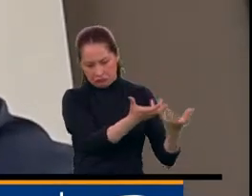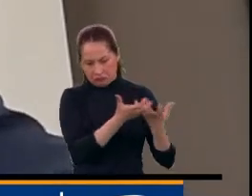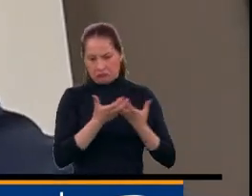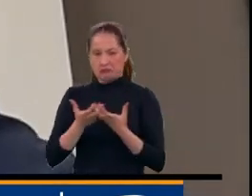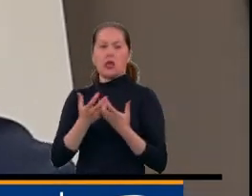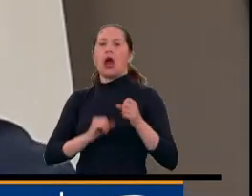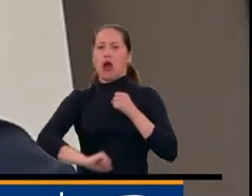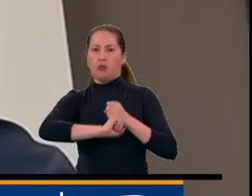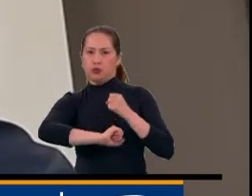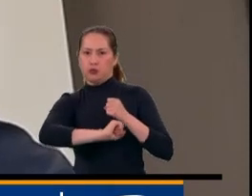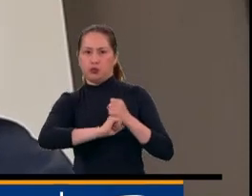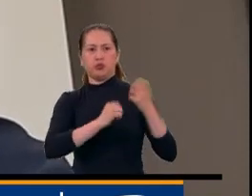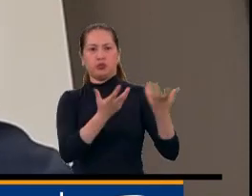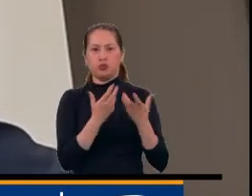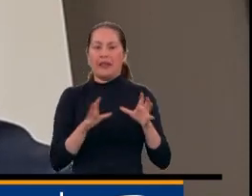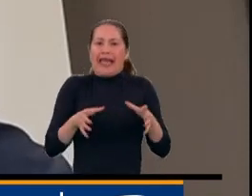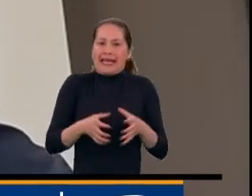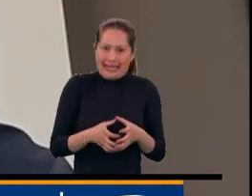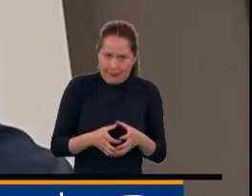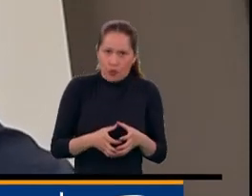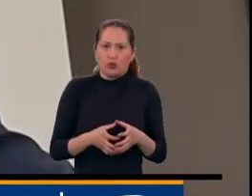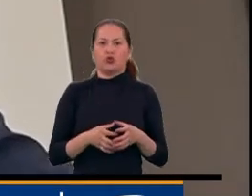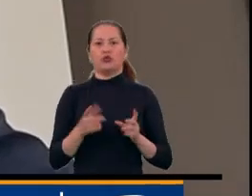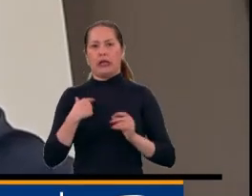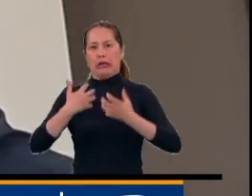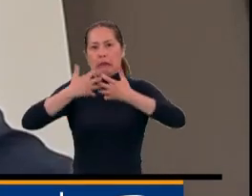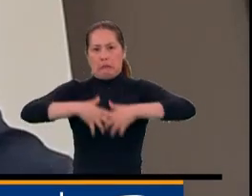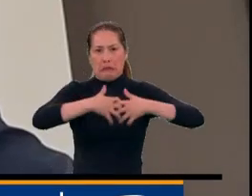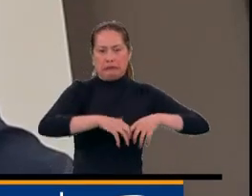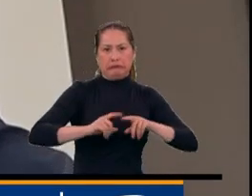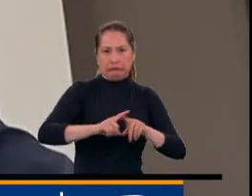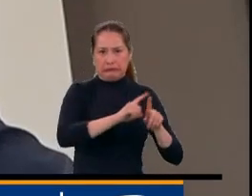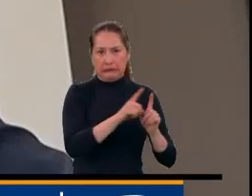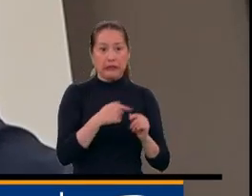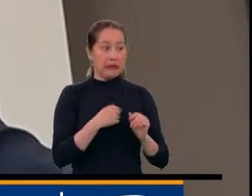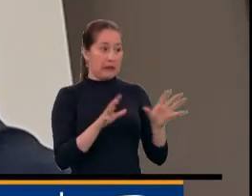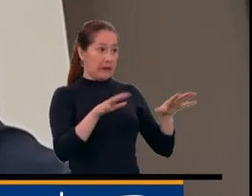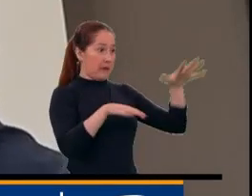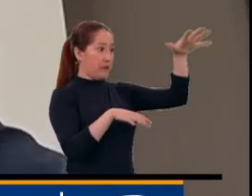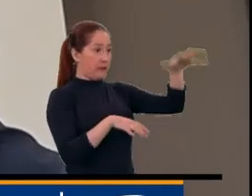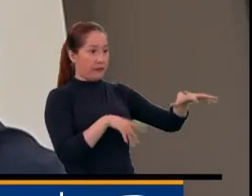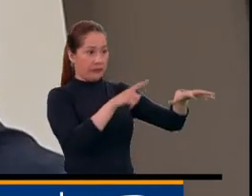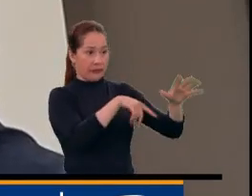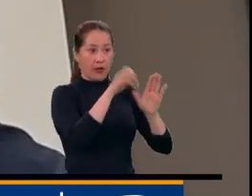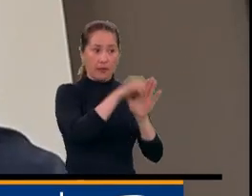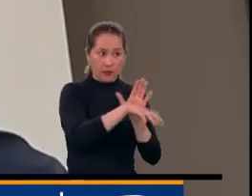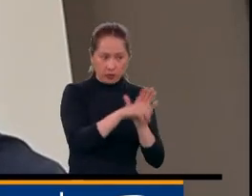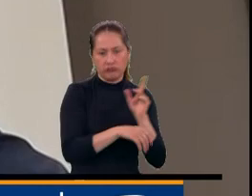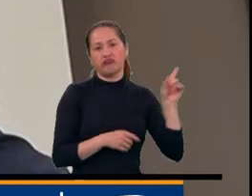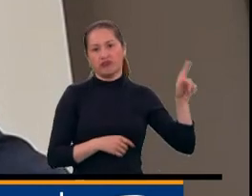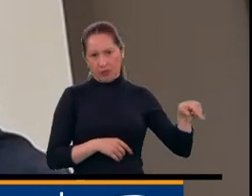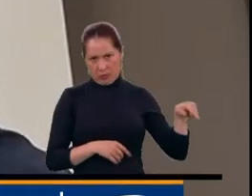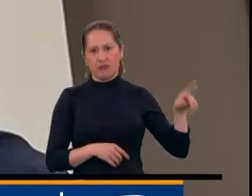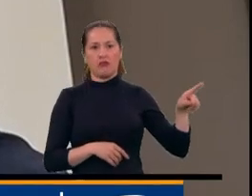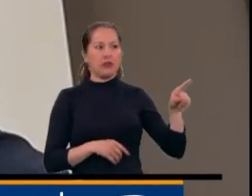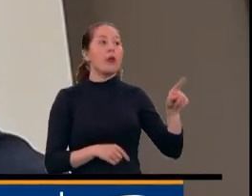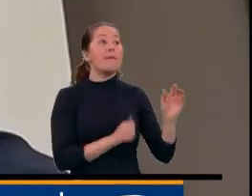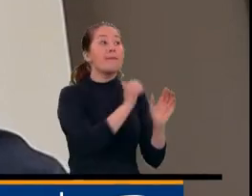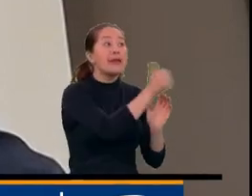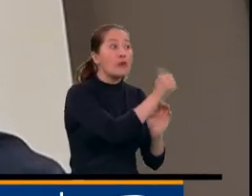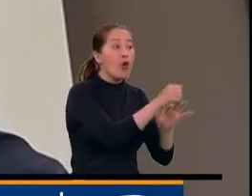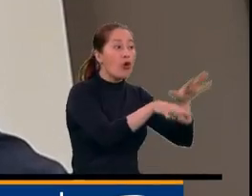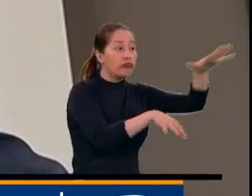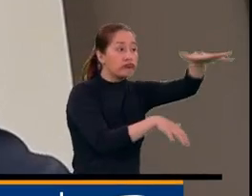afuera ayudando y equipos de la empresa a cargo del botadero también haciendo control preventivo desde adentro del